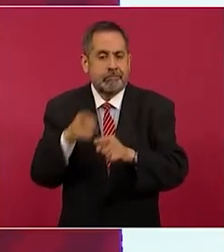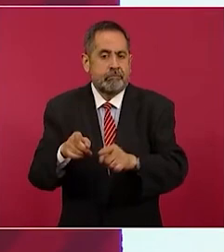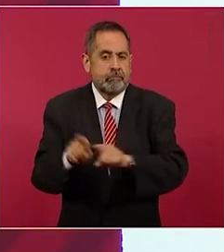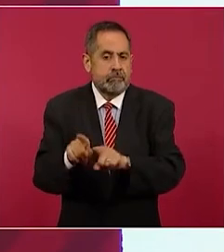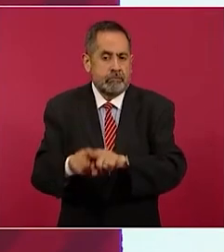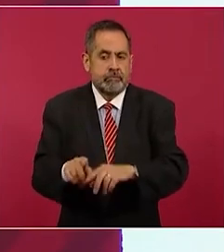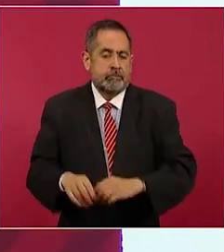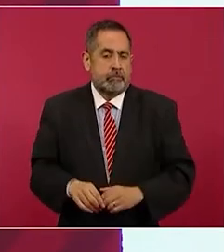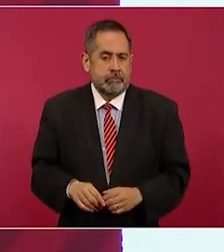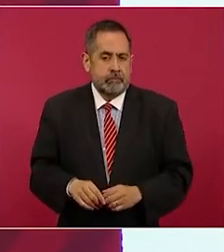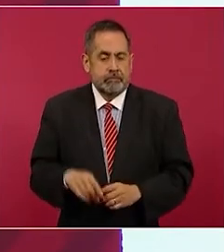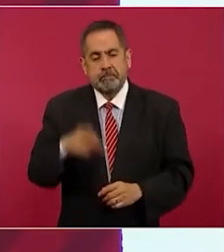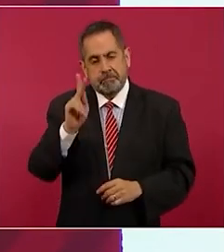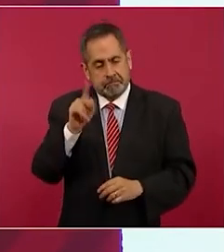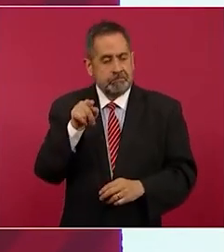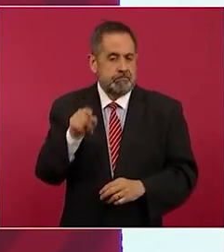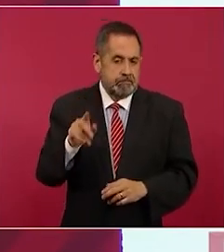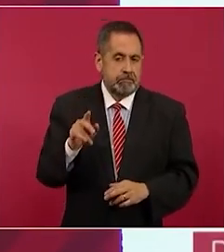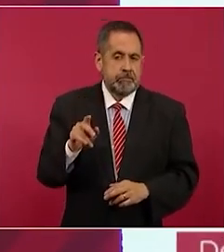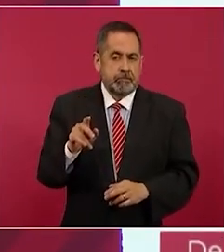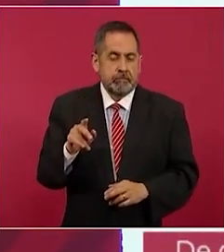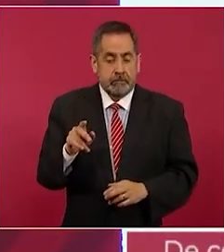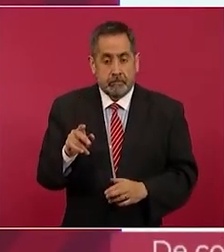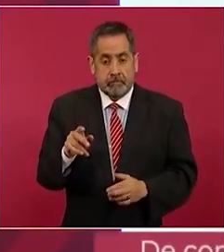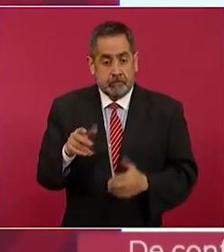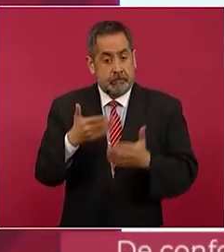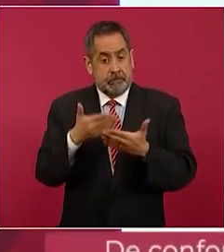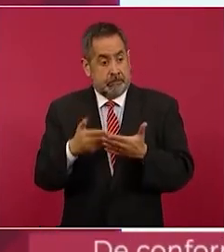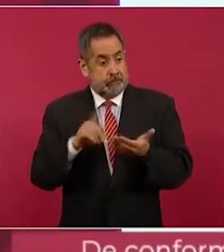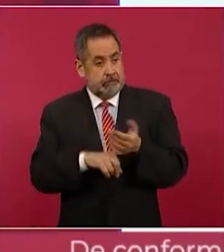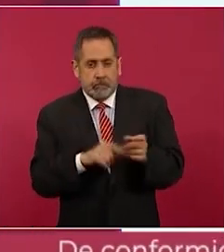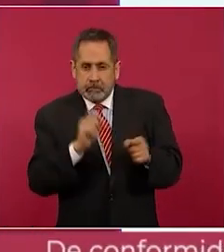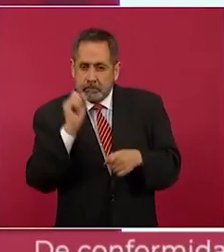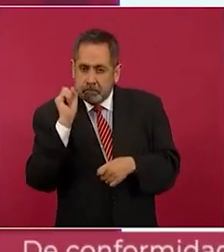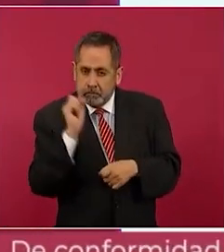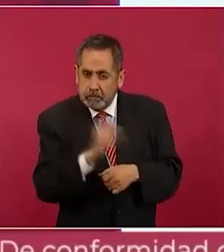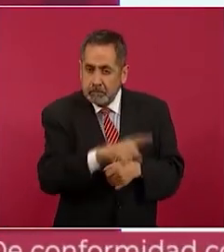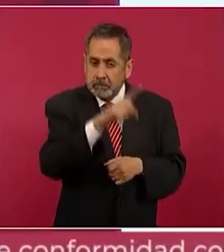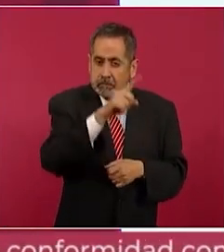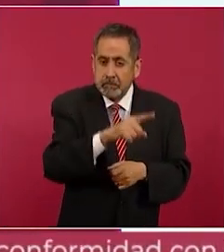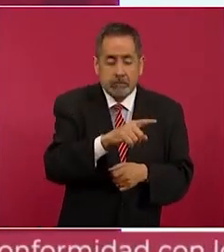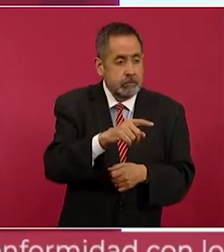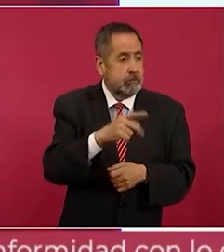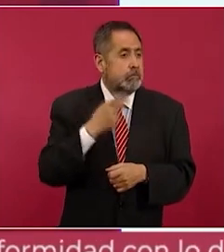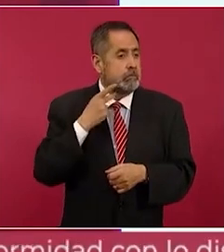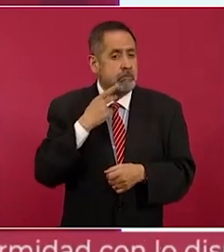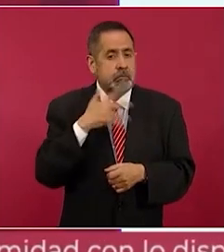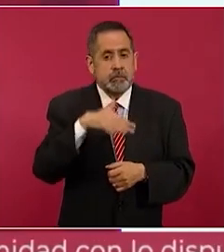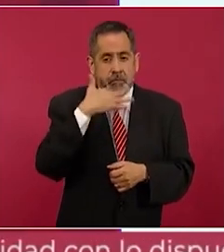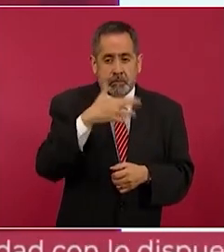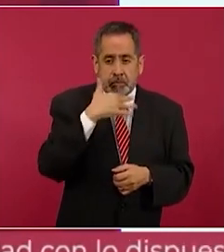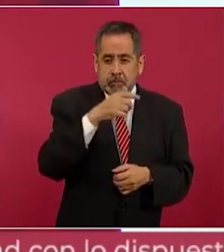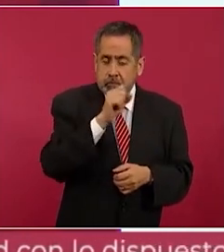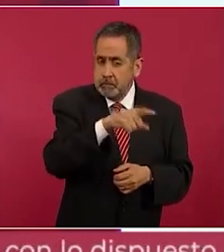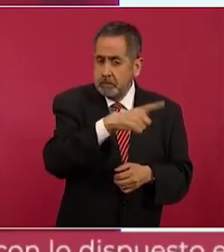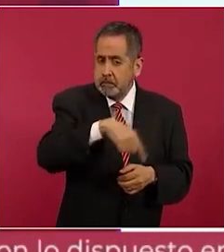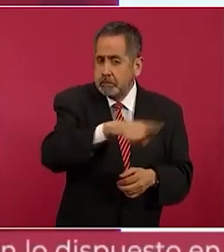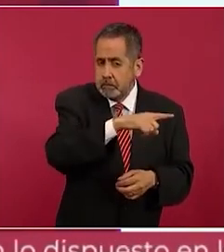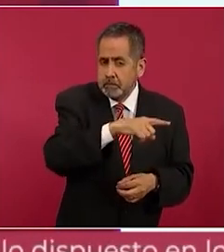Sin embargo, ahora esos mismos políticos corruptos,